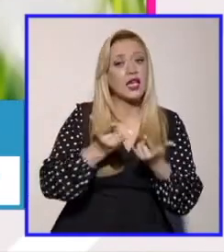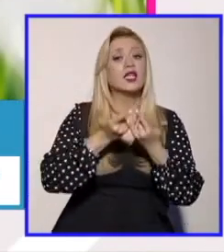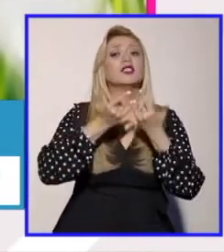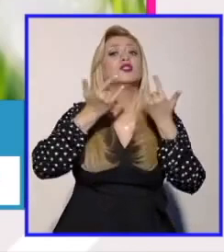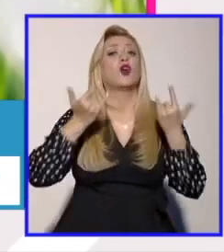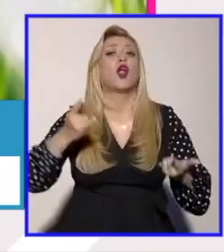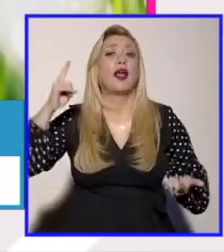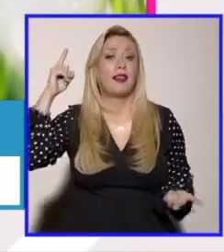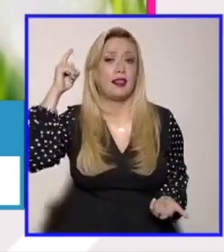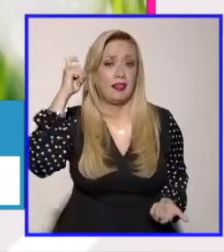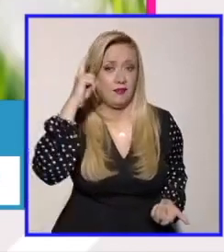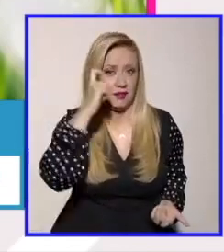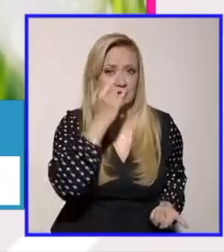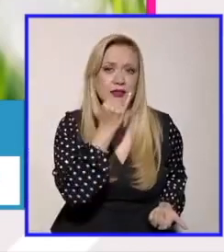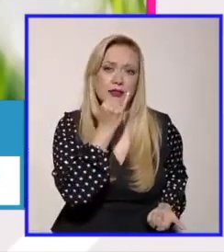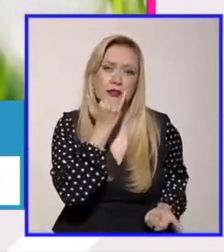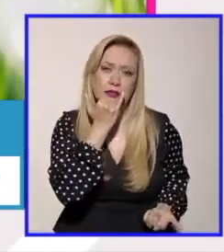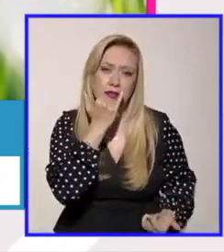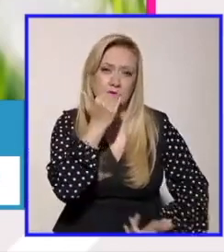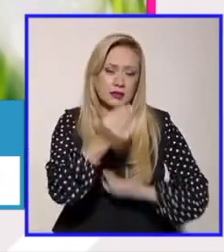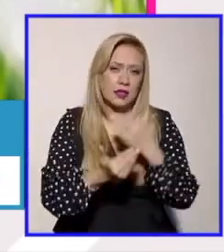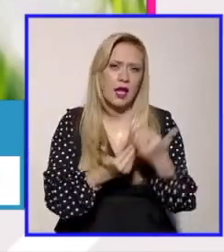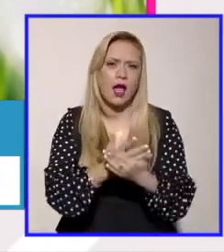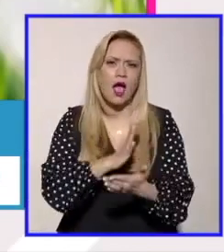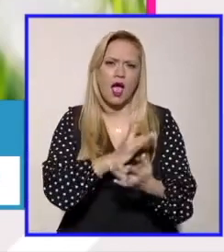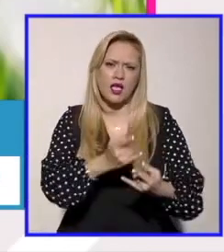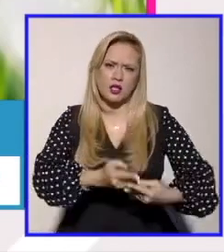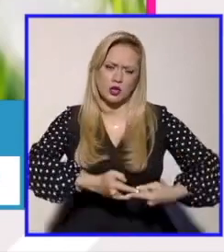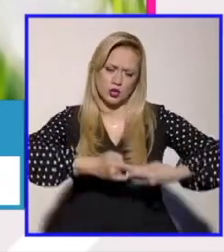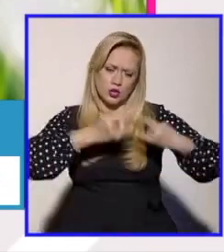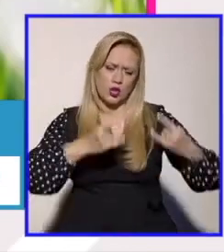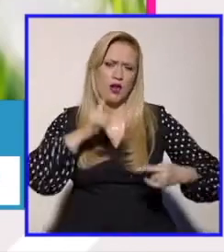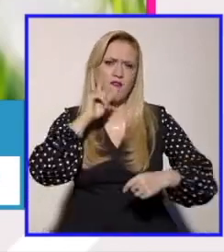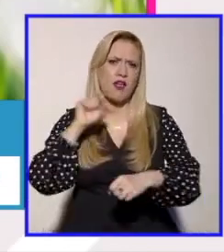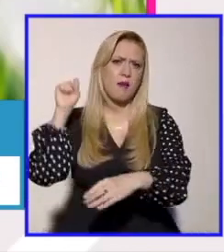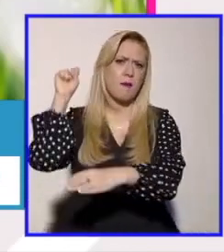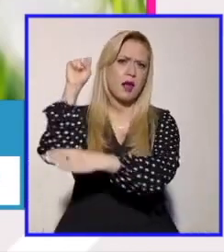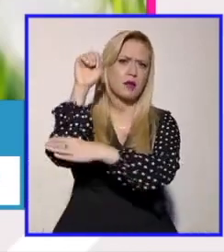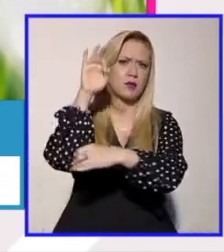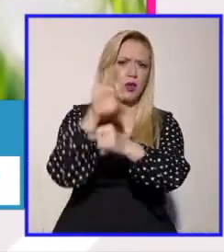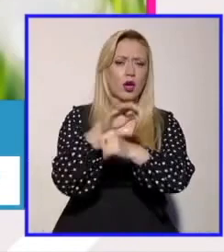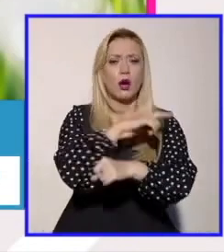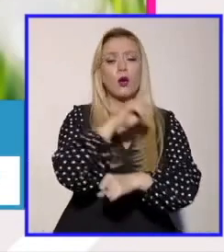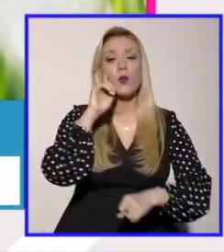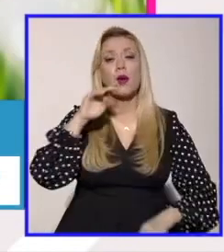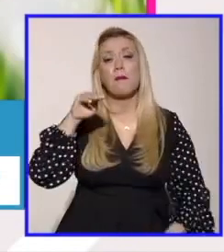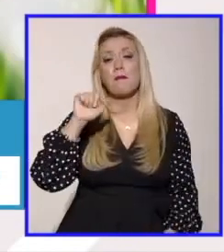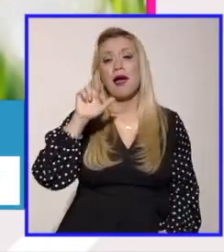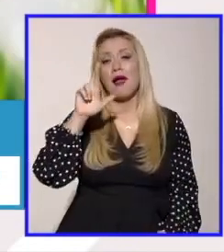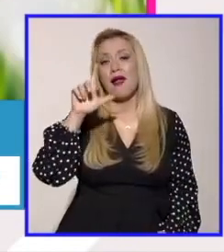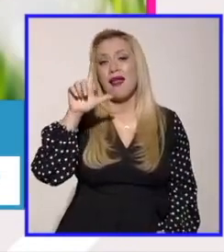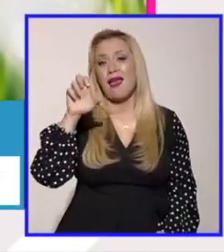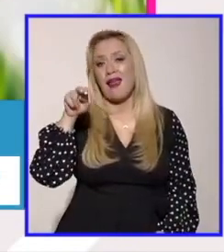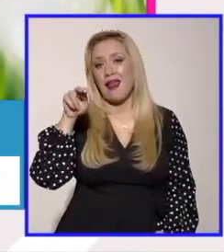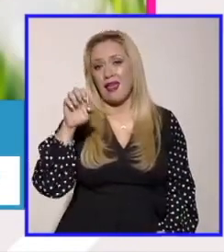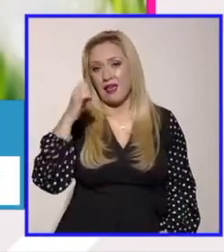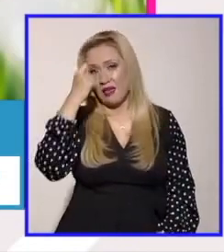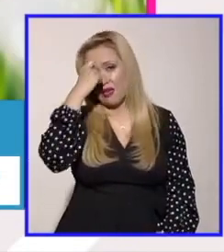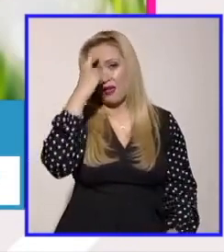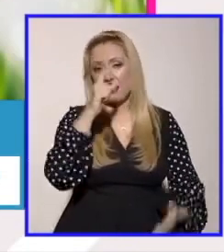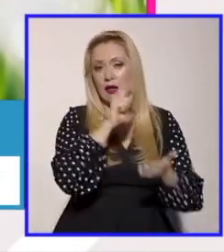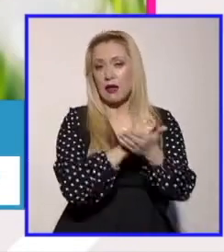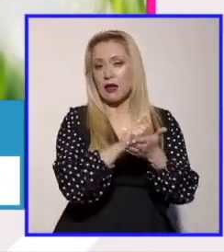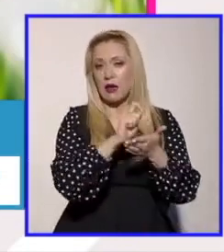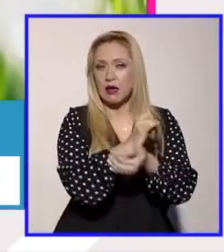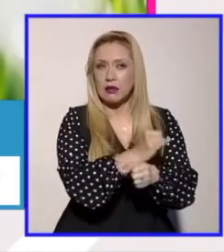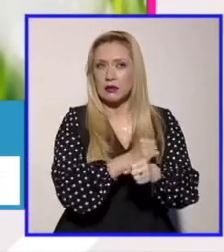Perdónen el momento académico, pero hay una historiadora del feminismo que se llama justamente Marlene L. Gates, que una de las cosas que nos narra,